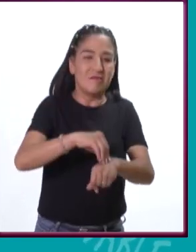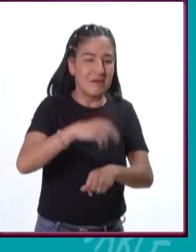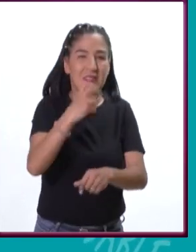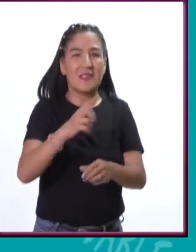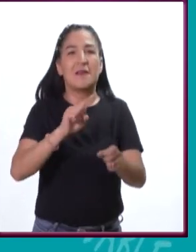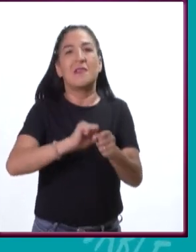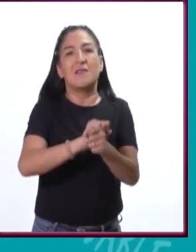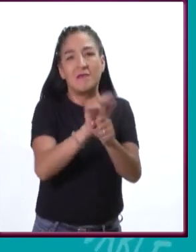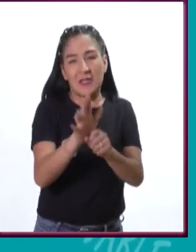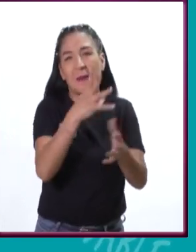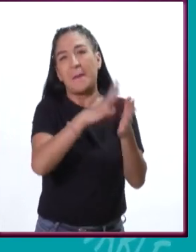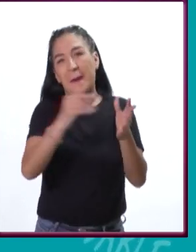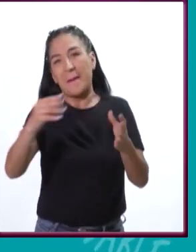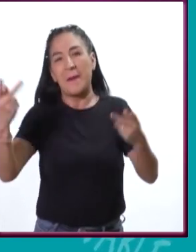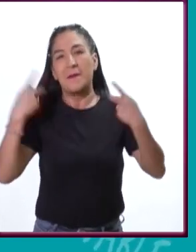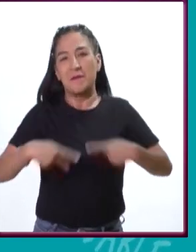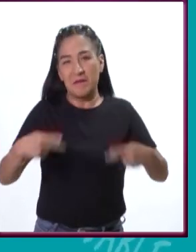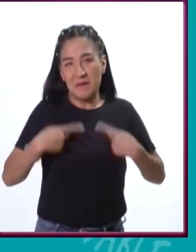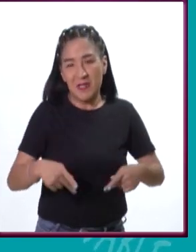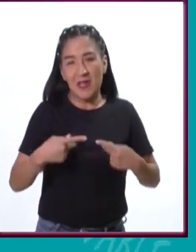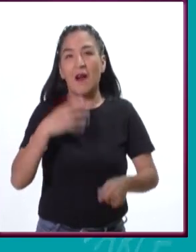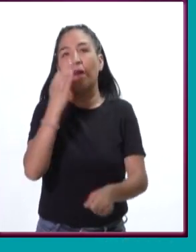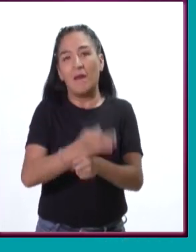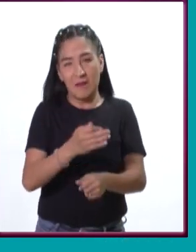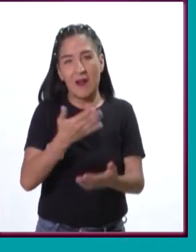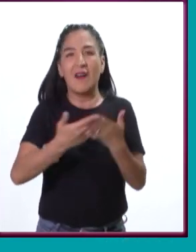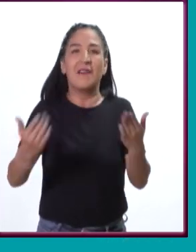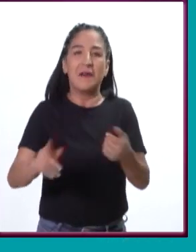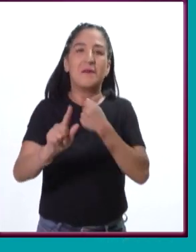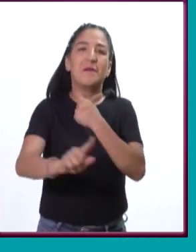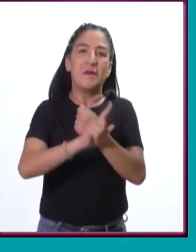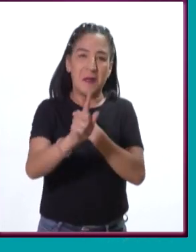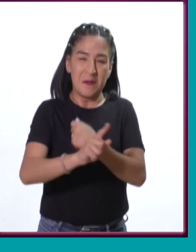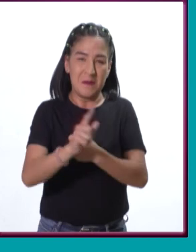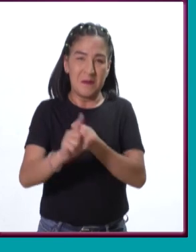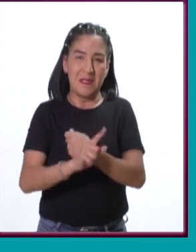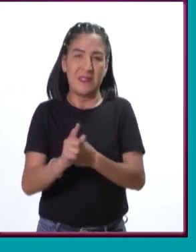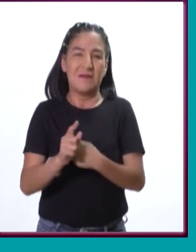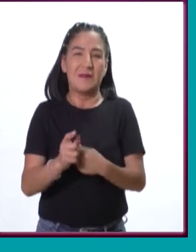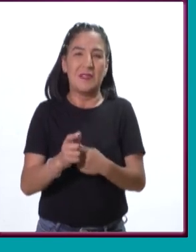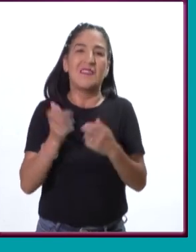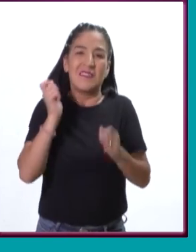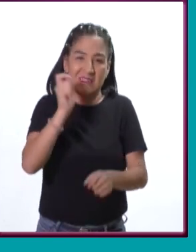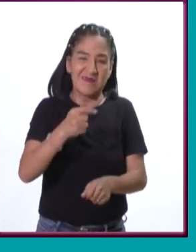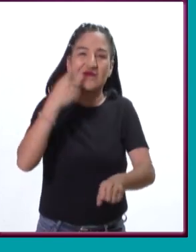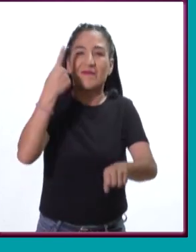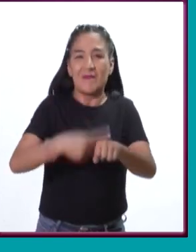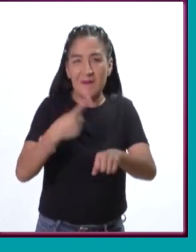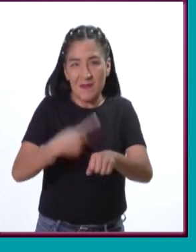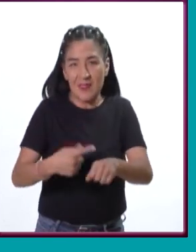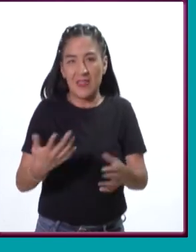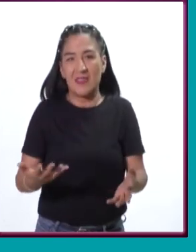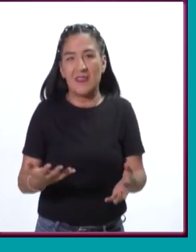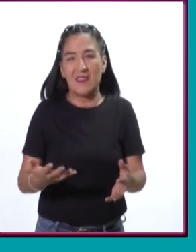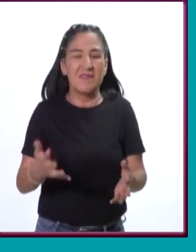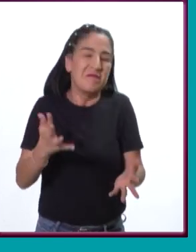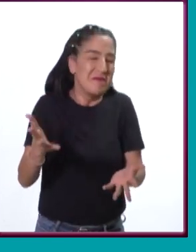destrucción de bosques en diversas partes del mundo. Porque de ahí surgen